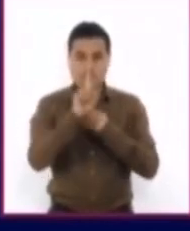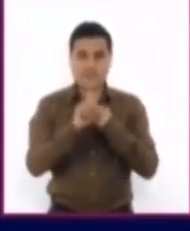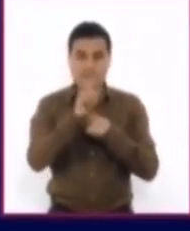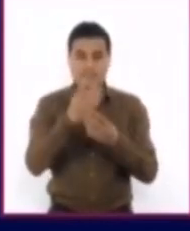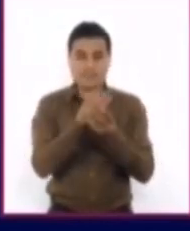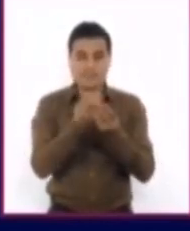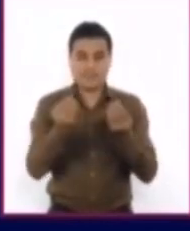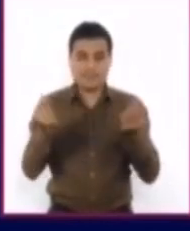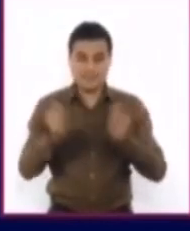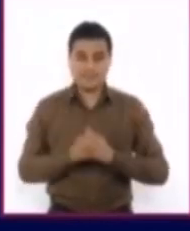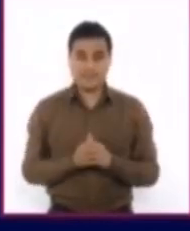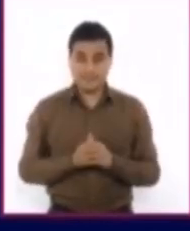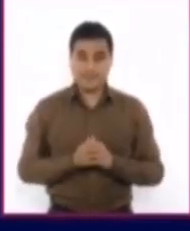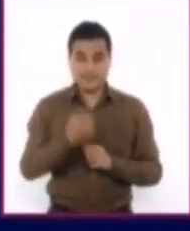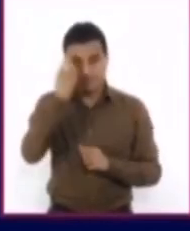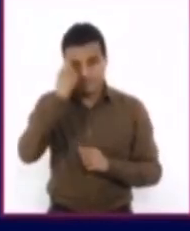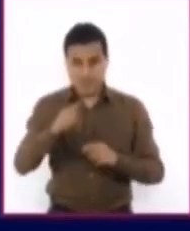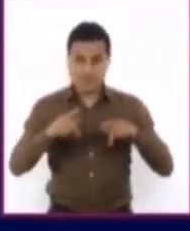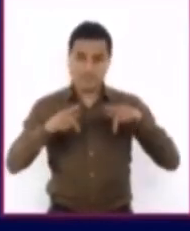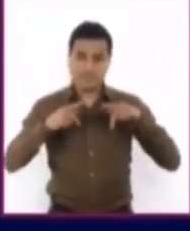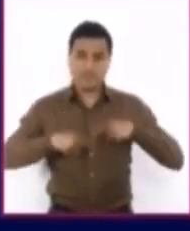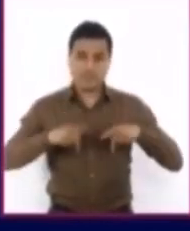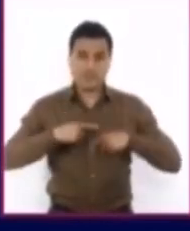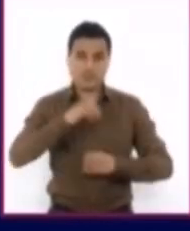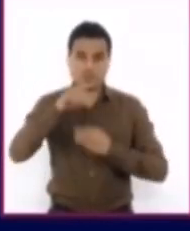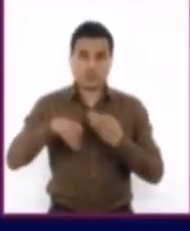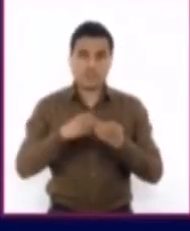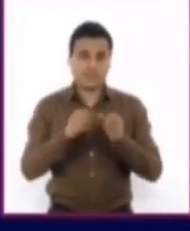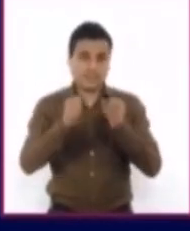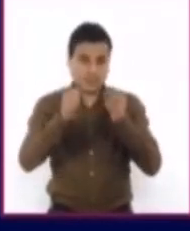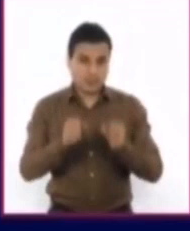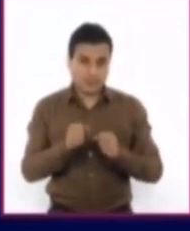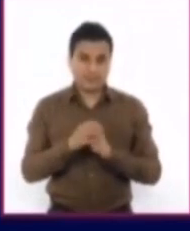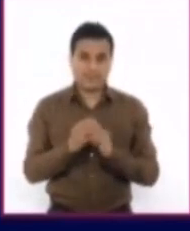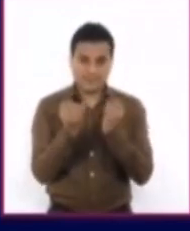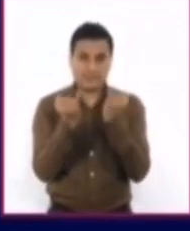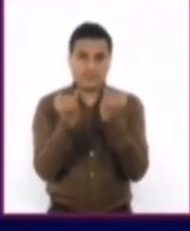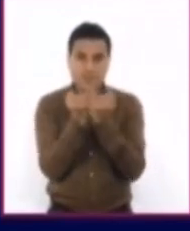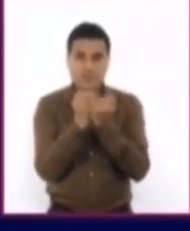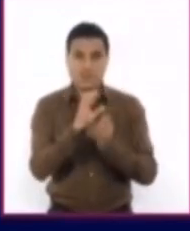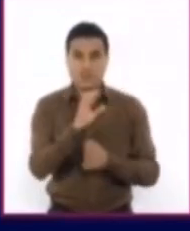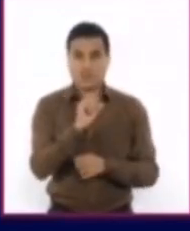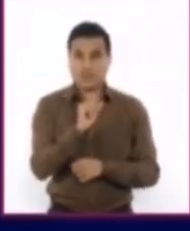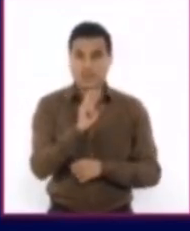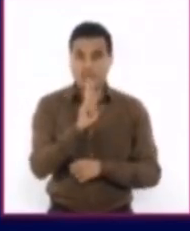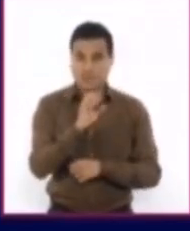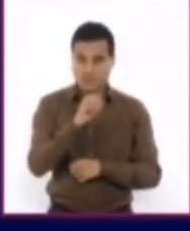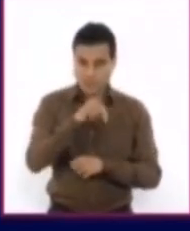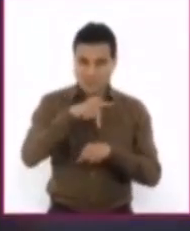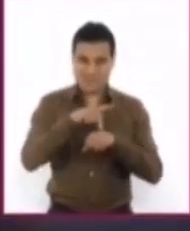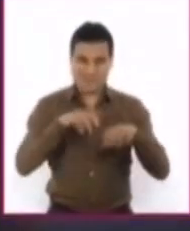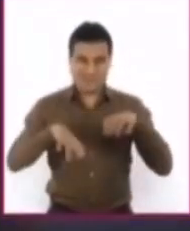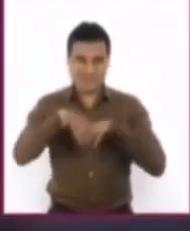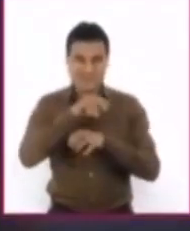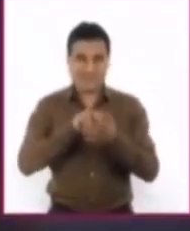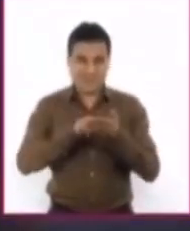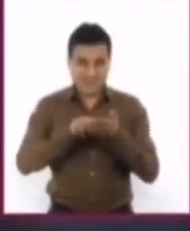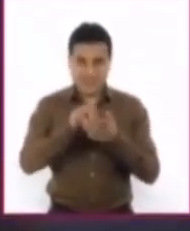de seguridad implícitos tanto en la energía de carbón como en las de las plantas nucleares. Castejón 2004